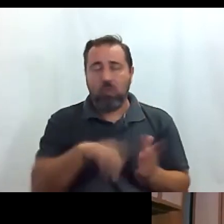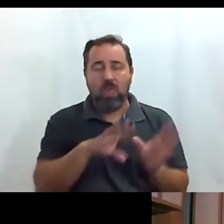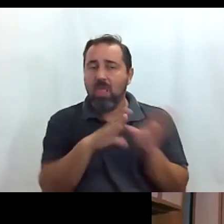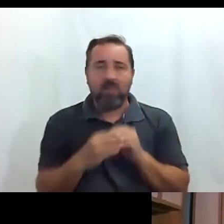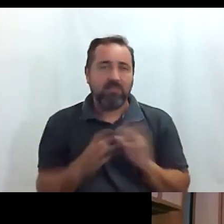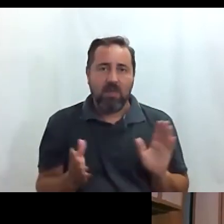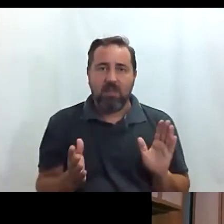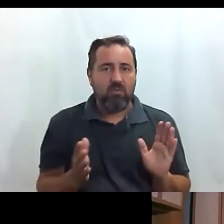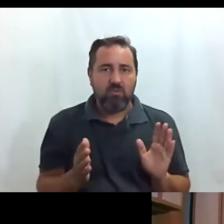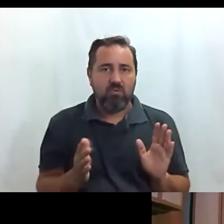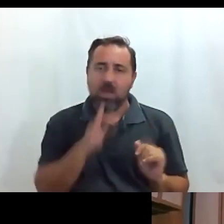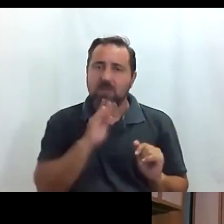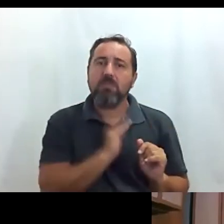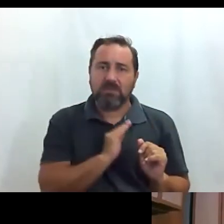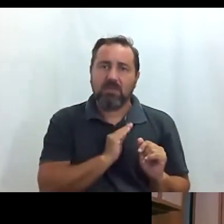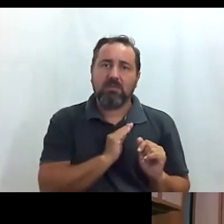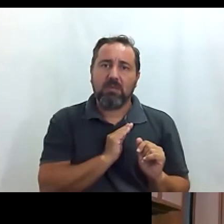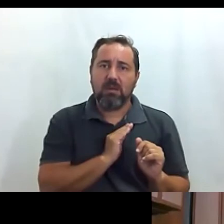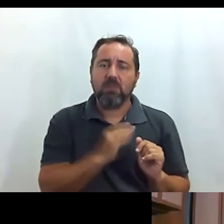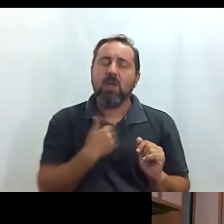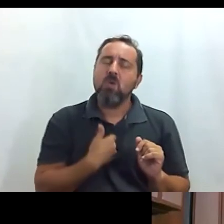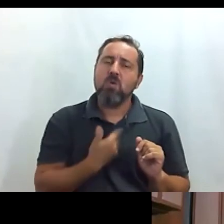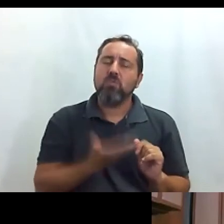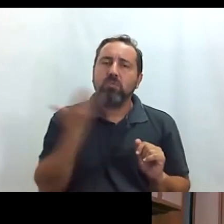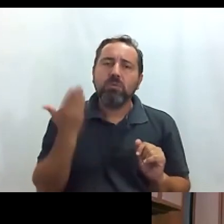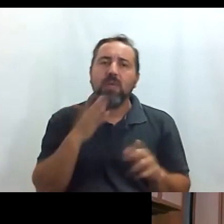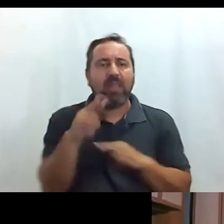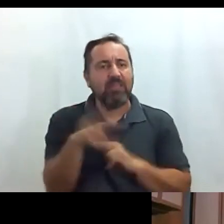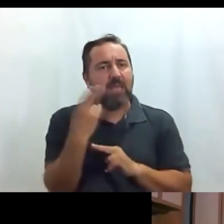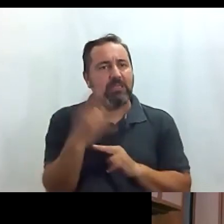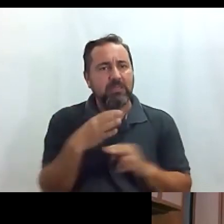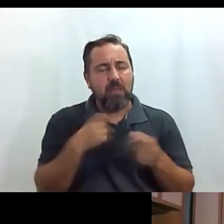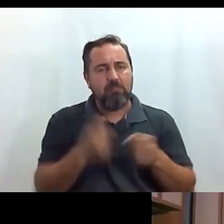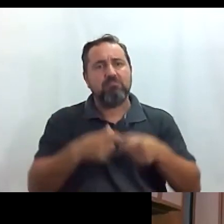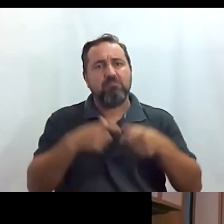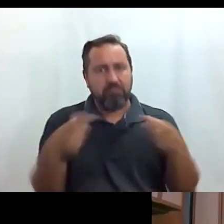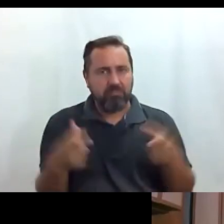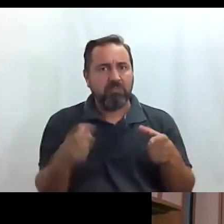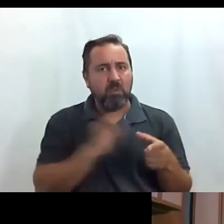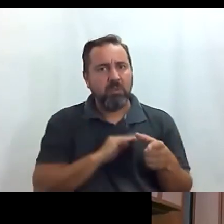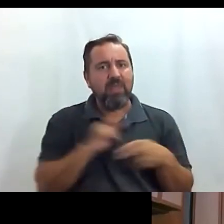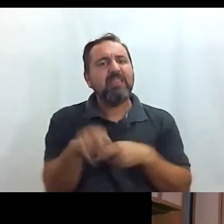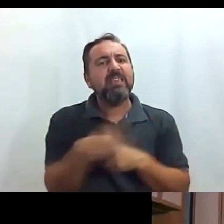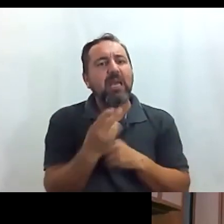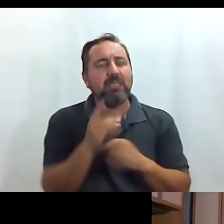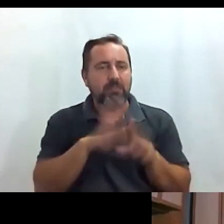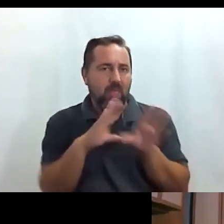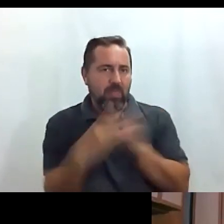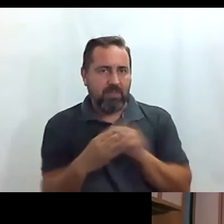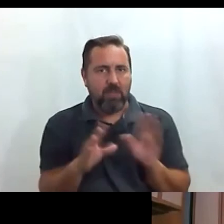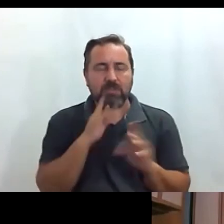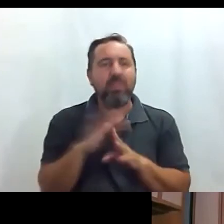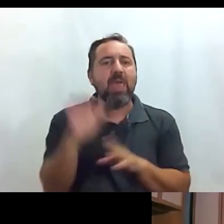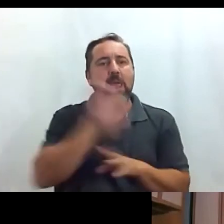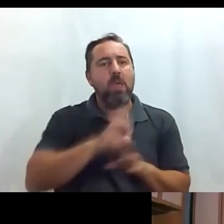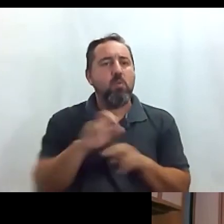hay bastante ha aumentado muchísimo la flota de taxis es muy de taxis adaptados de taxis